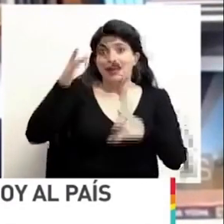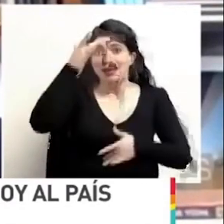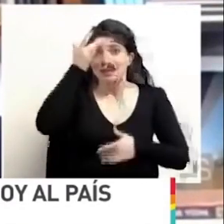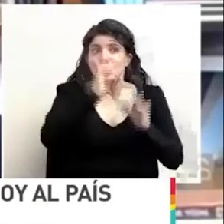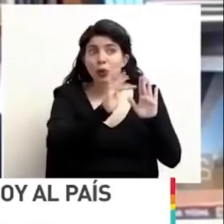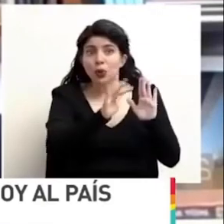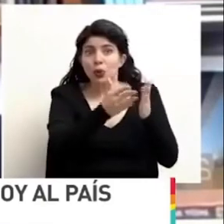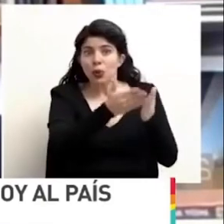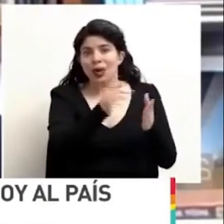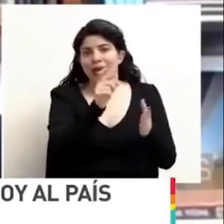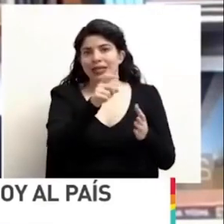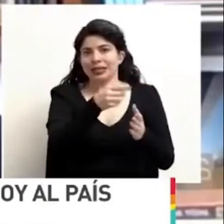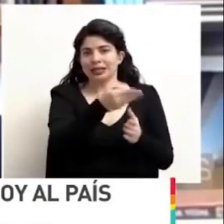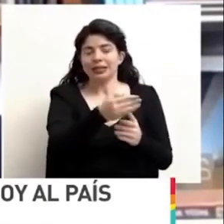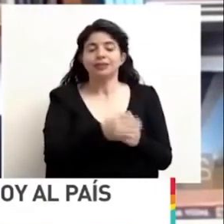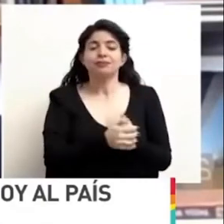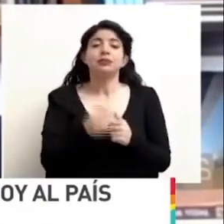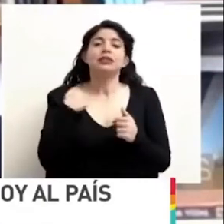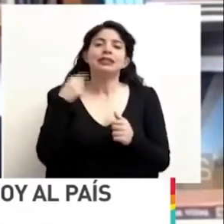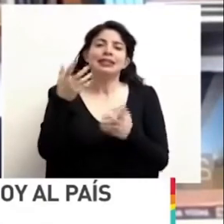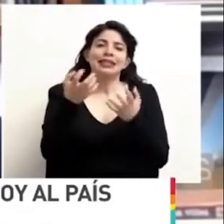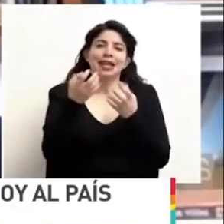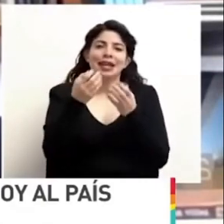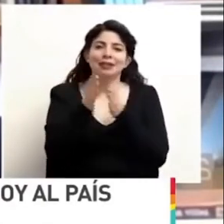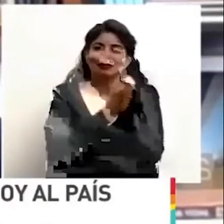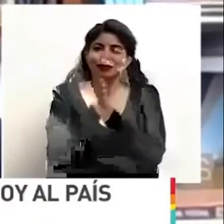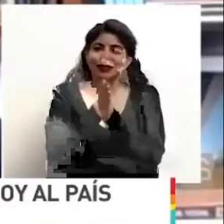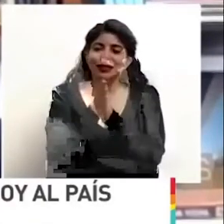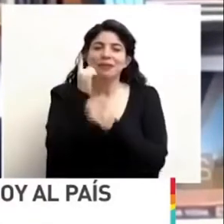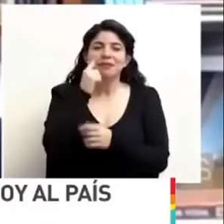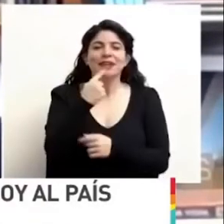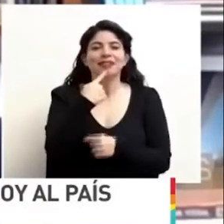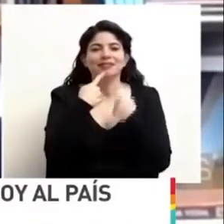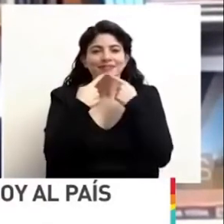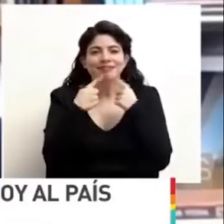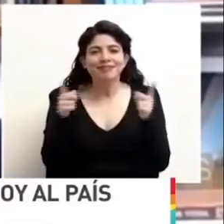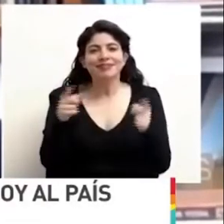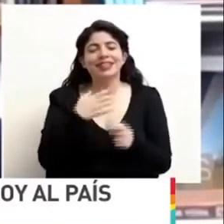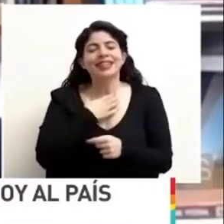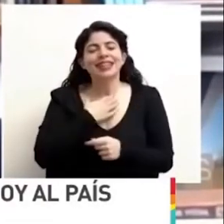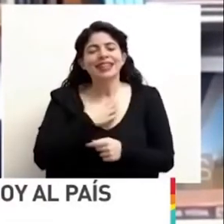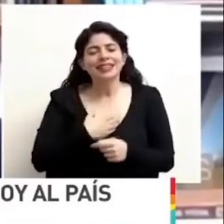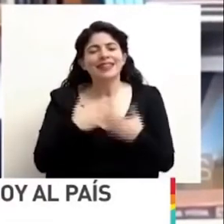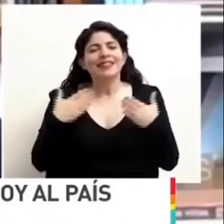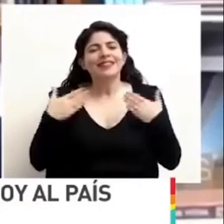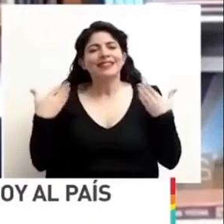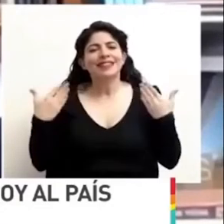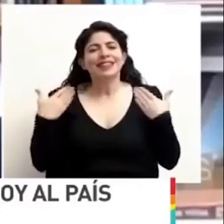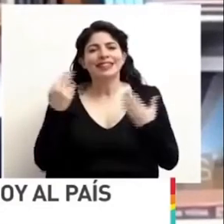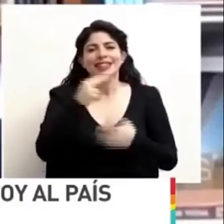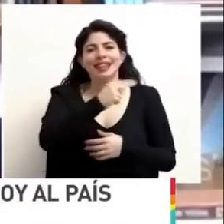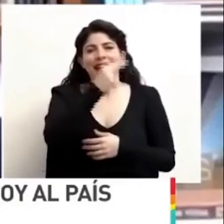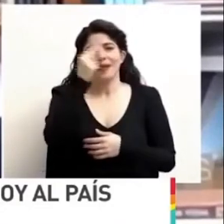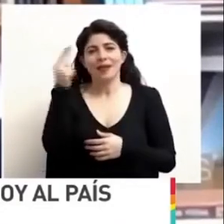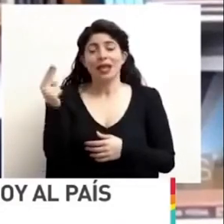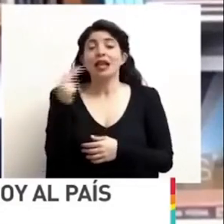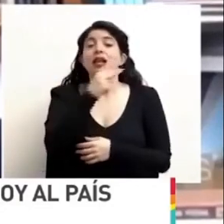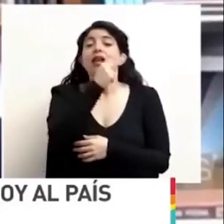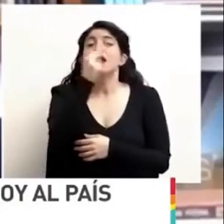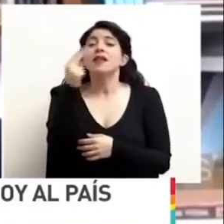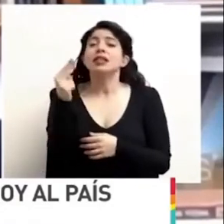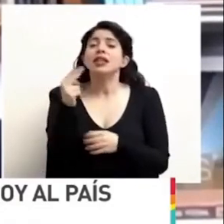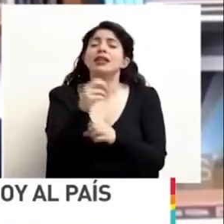Quiero aprovechar para desearles una feliz Navidad y una Navidad